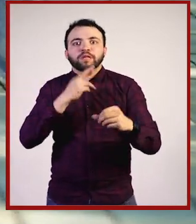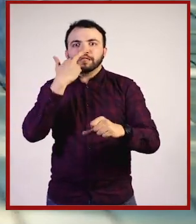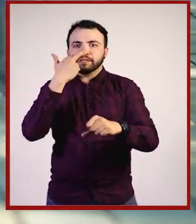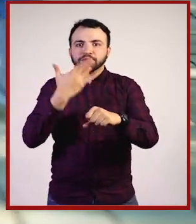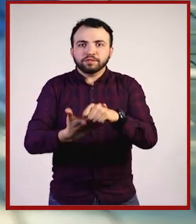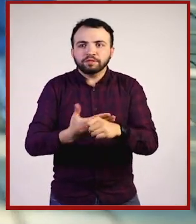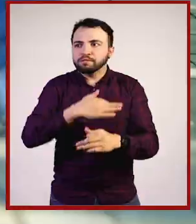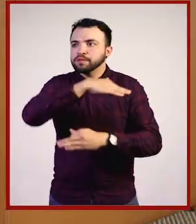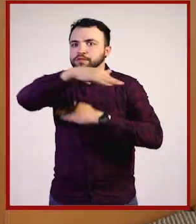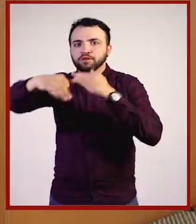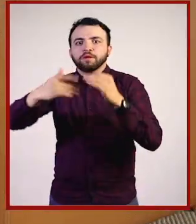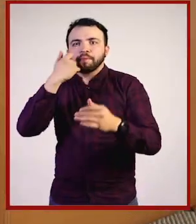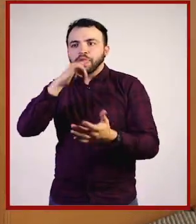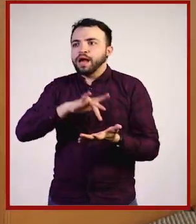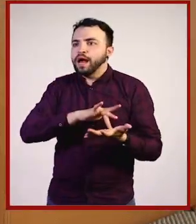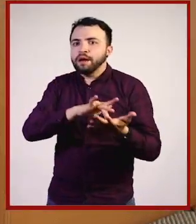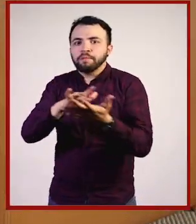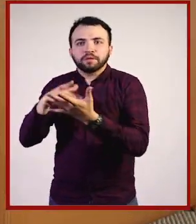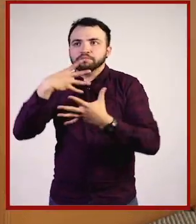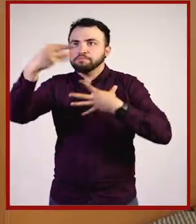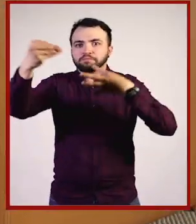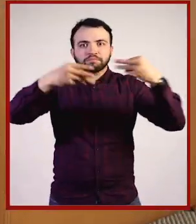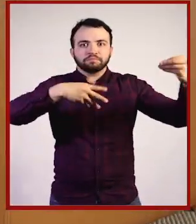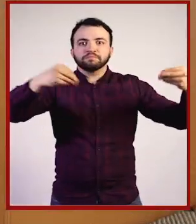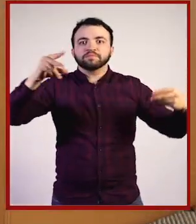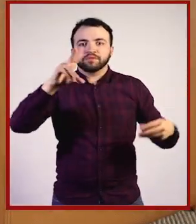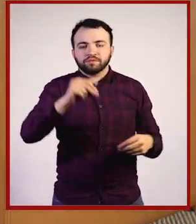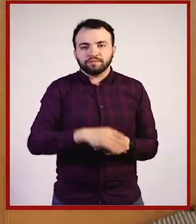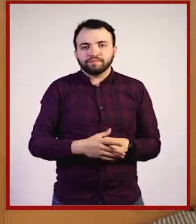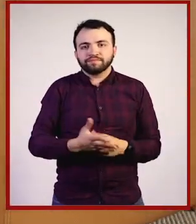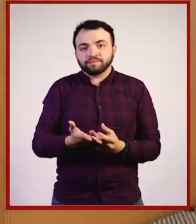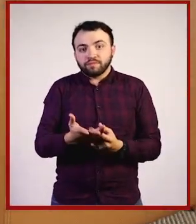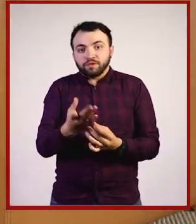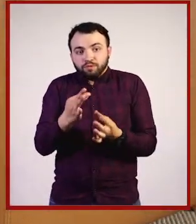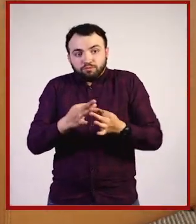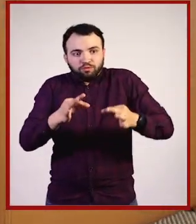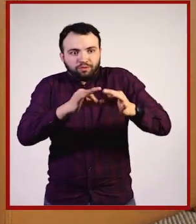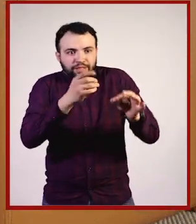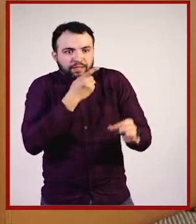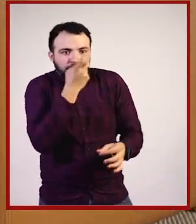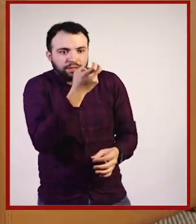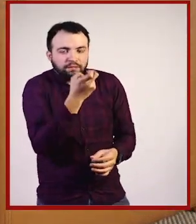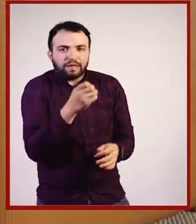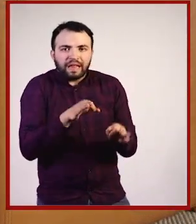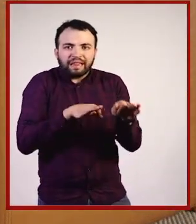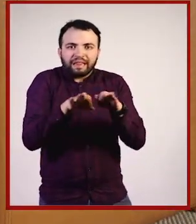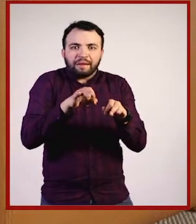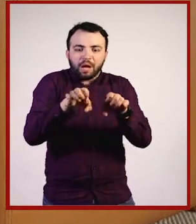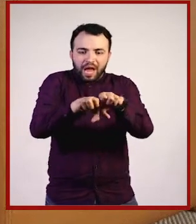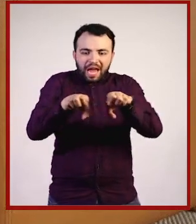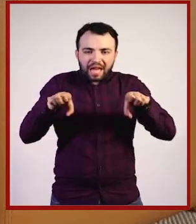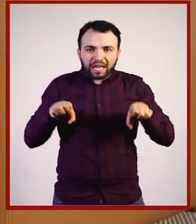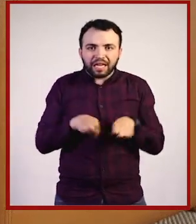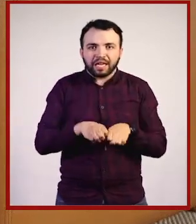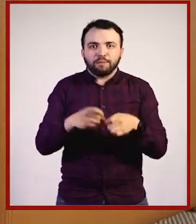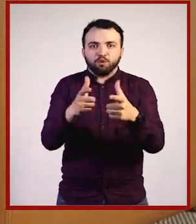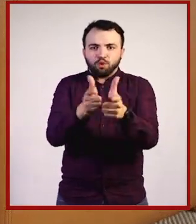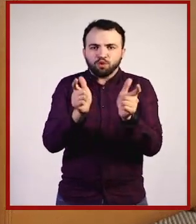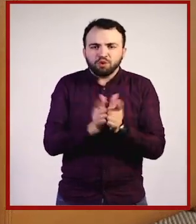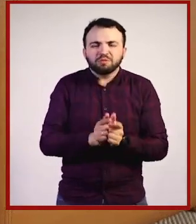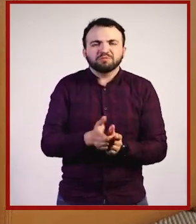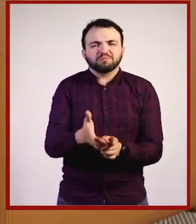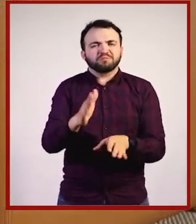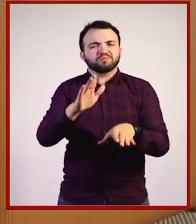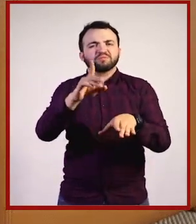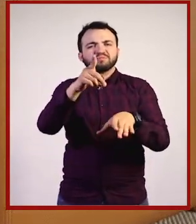todos. Justo dices algo súper importante. El trabajo en equipo, en grupo. ¿A qué se debe que no lo haya? ¿No hay